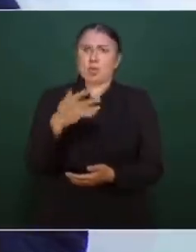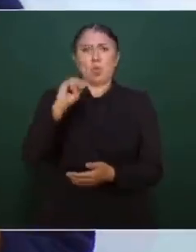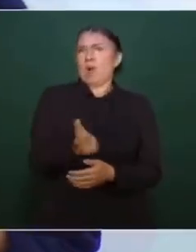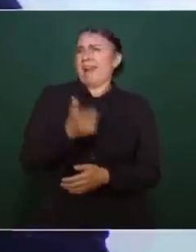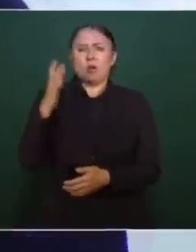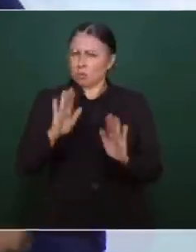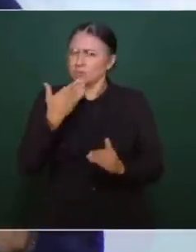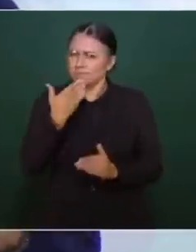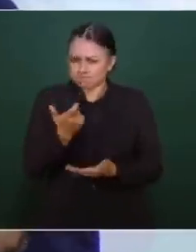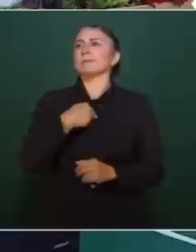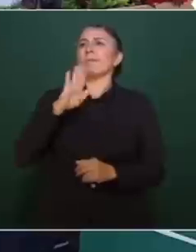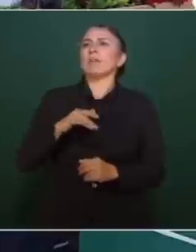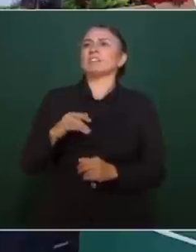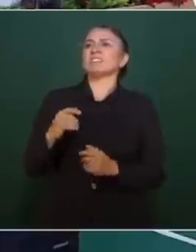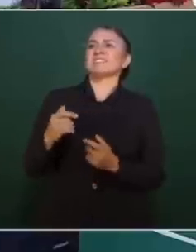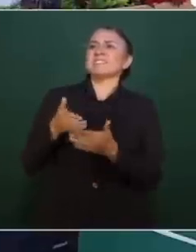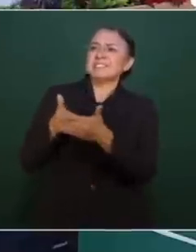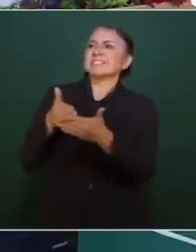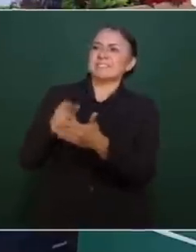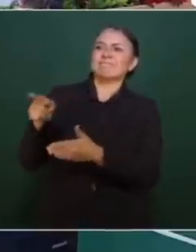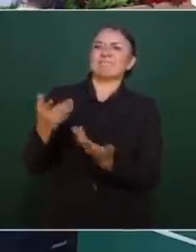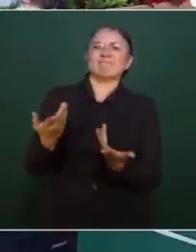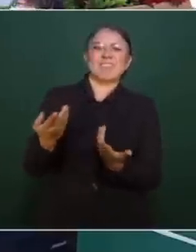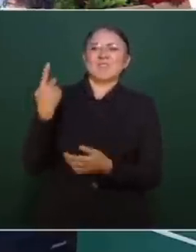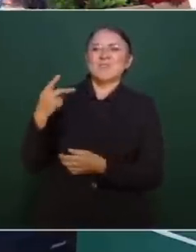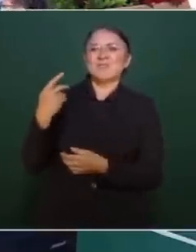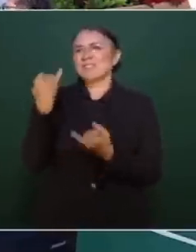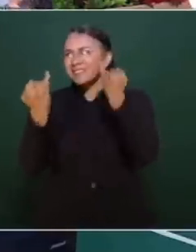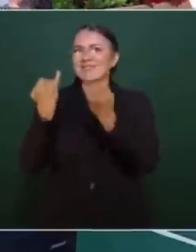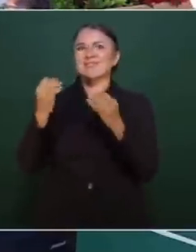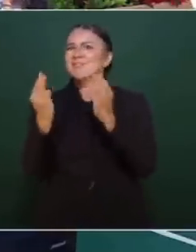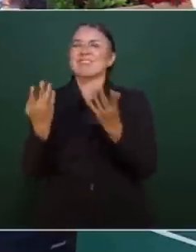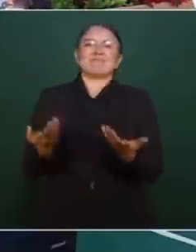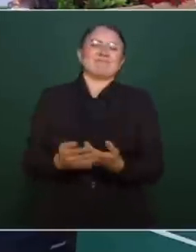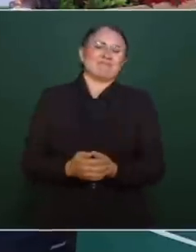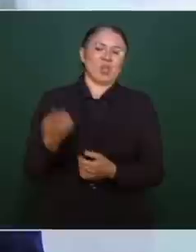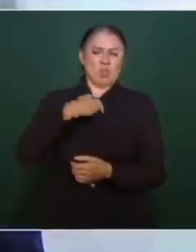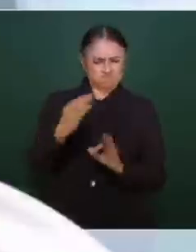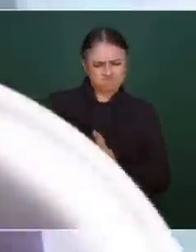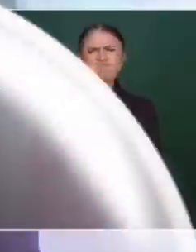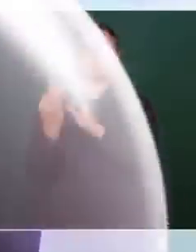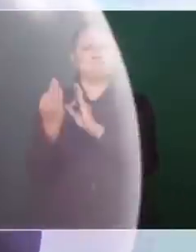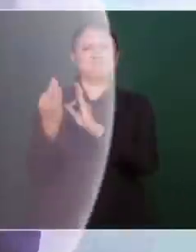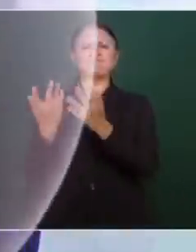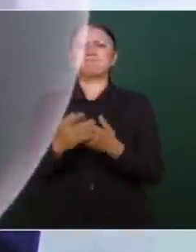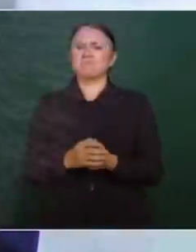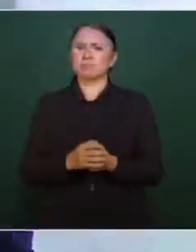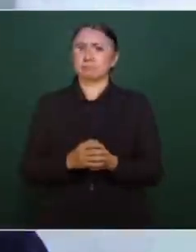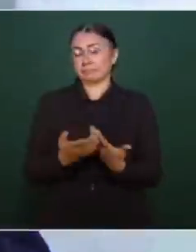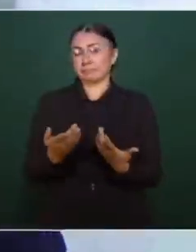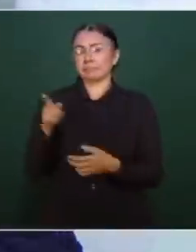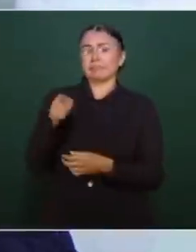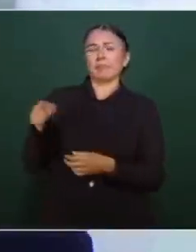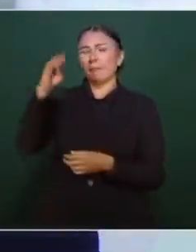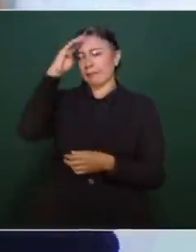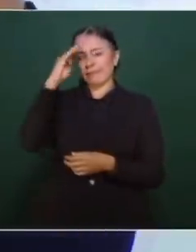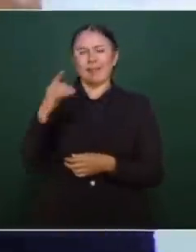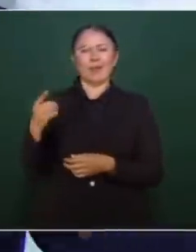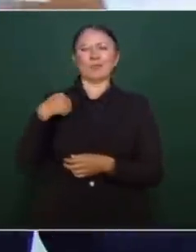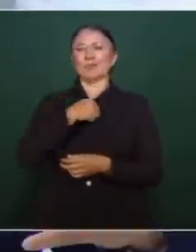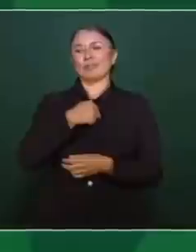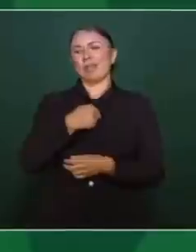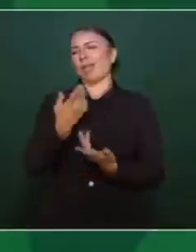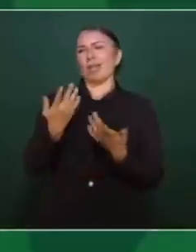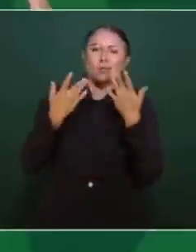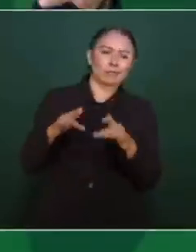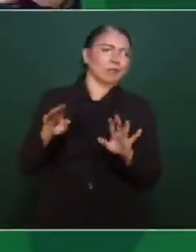ser rehenes de esta mafia. Entonces, como nos enfrentamos a ellos, en buena elite, pensaron que no íbamos a aguantar, echaron a